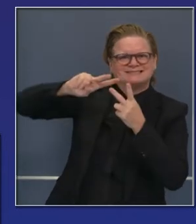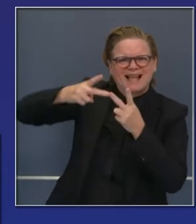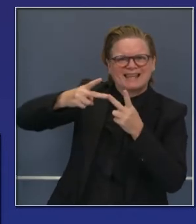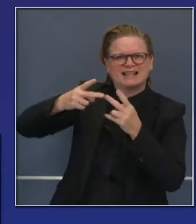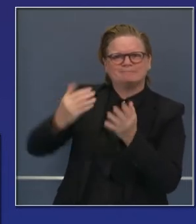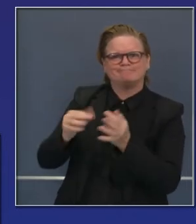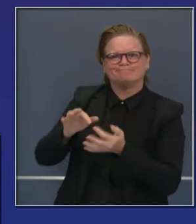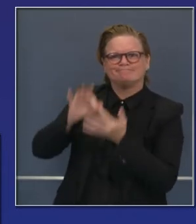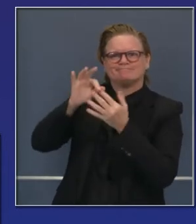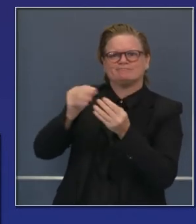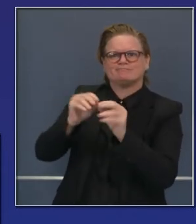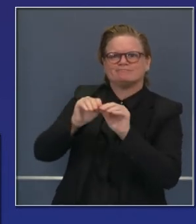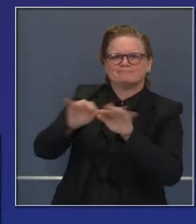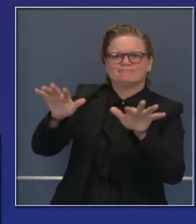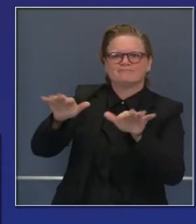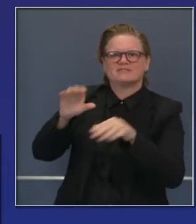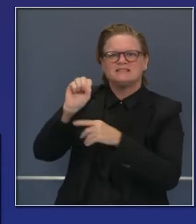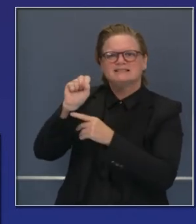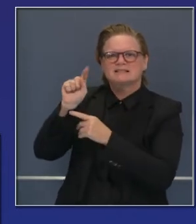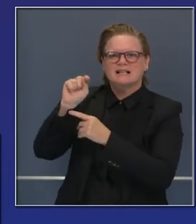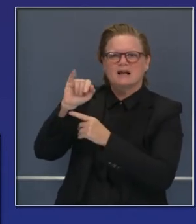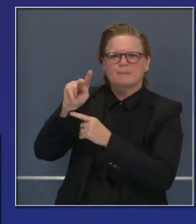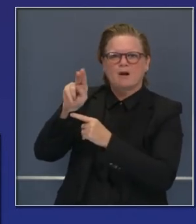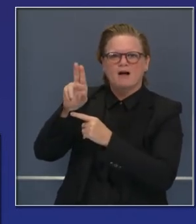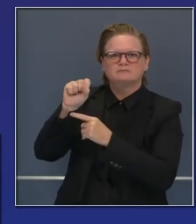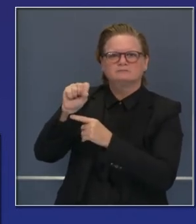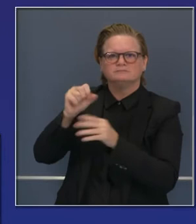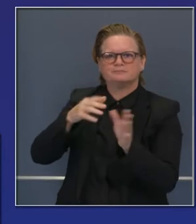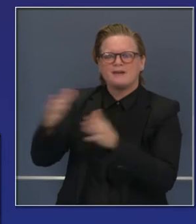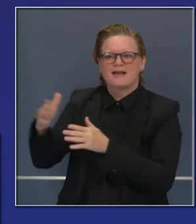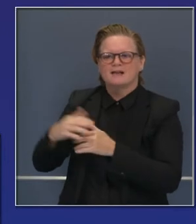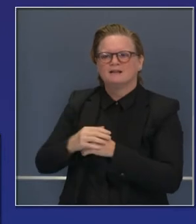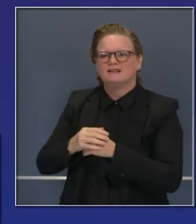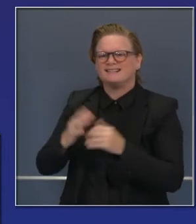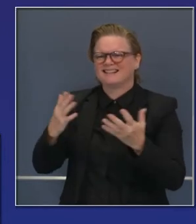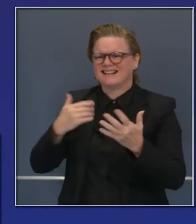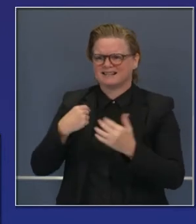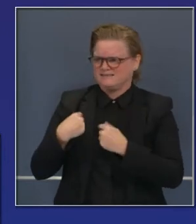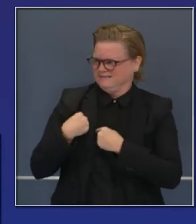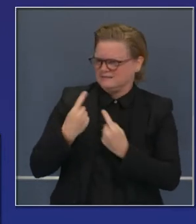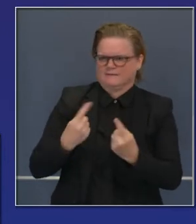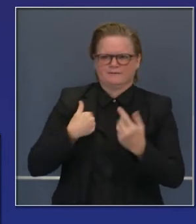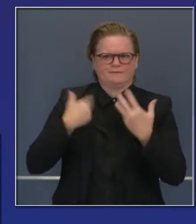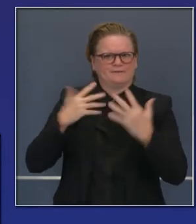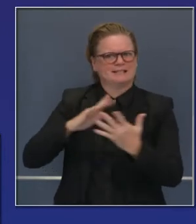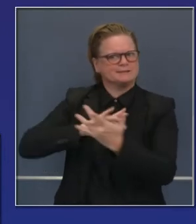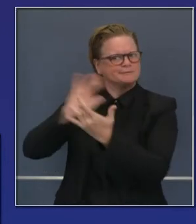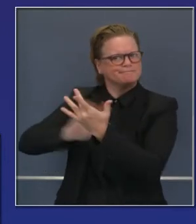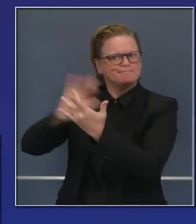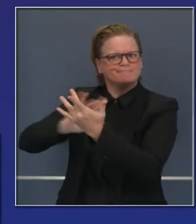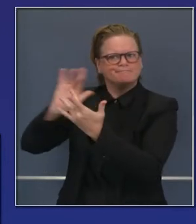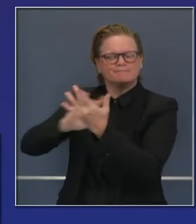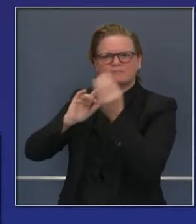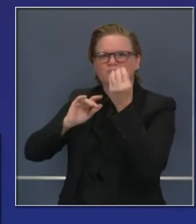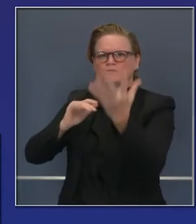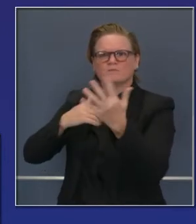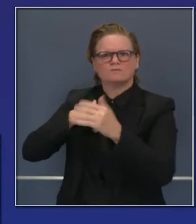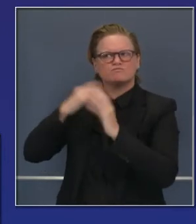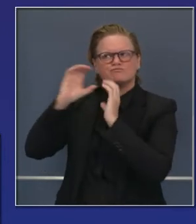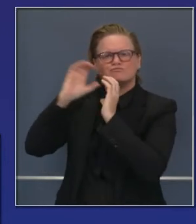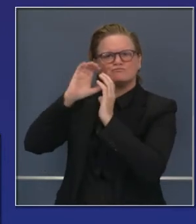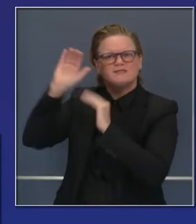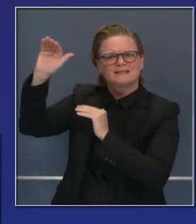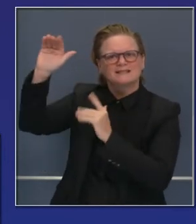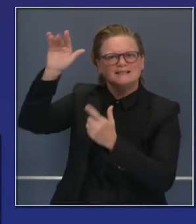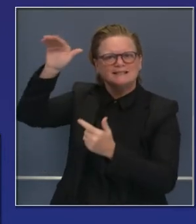CARES. No estamos siendo tímidos. Hemos estado trabajando allegadamente con Nancy Pelosi. Hemos